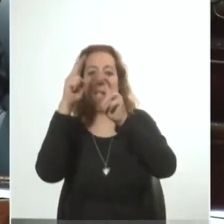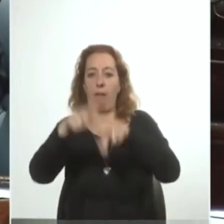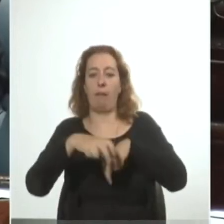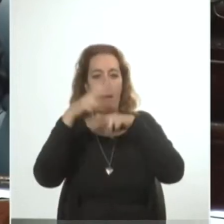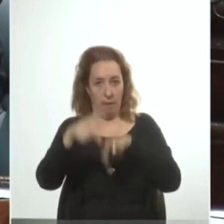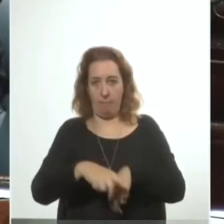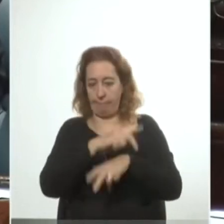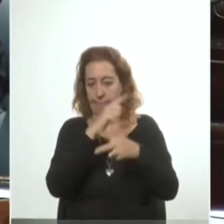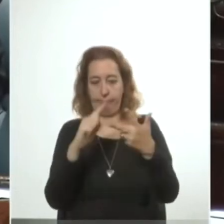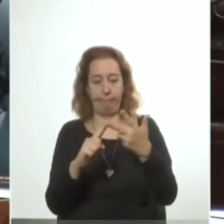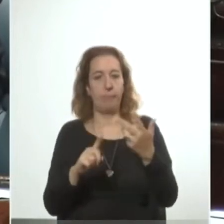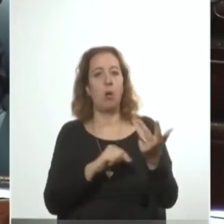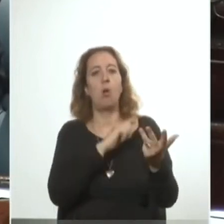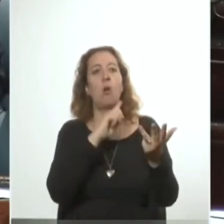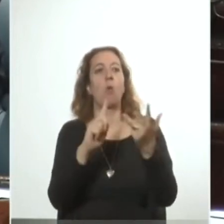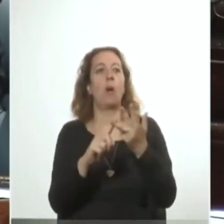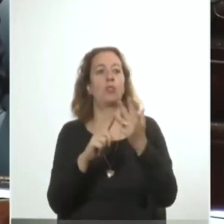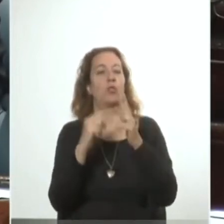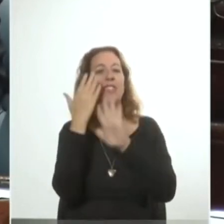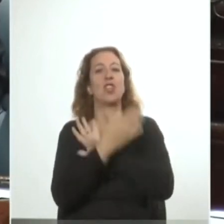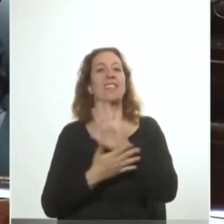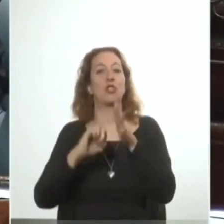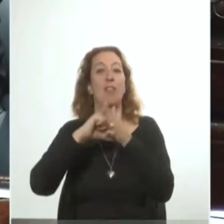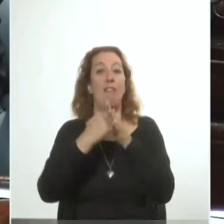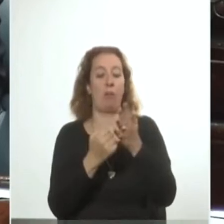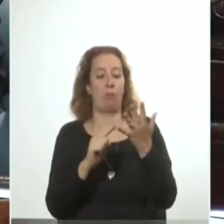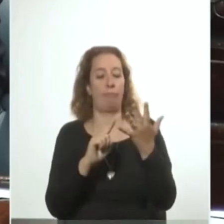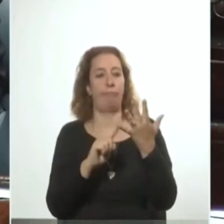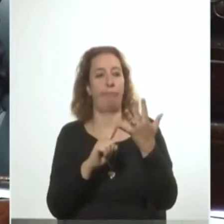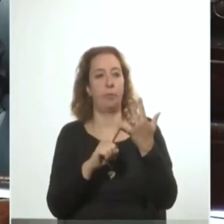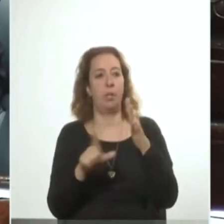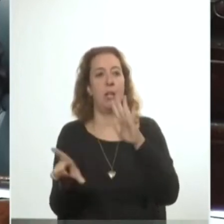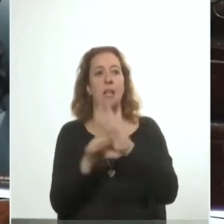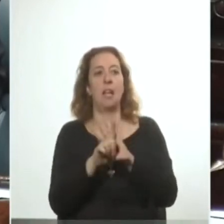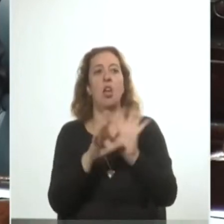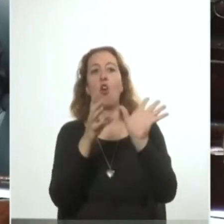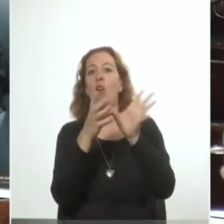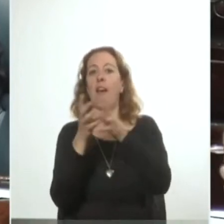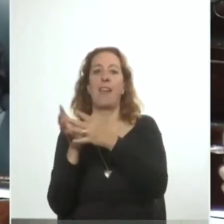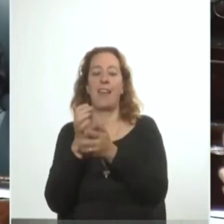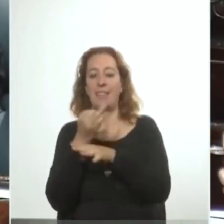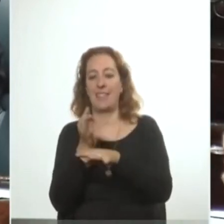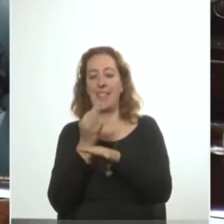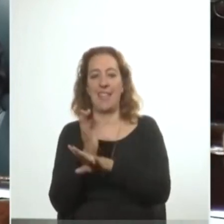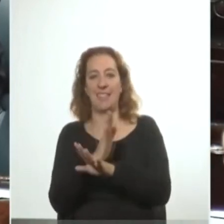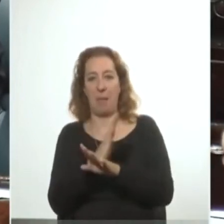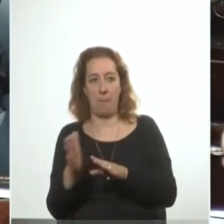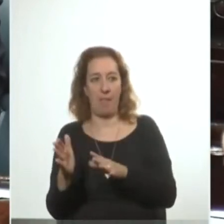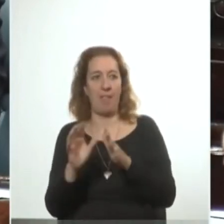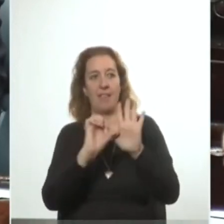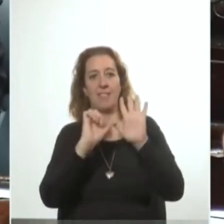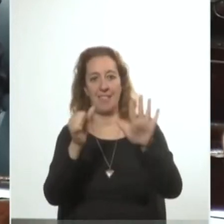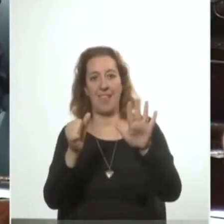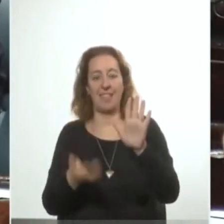Cuatro, nacionalización de la banca. Cinco, ley orgánica de la enseñanza media. Seis, más recursos para las